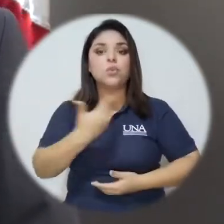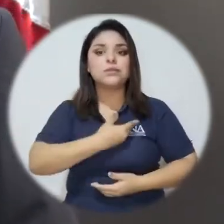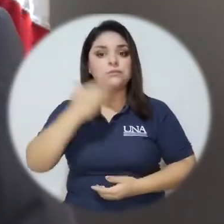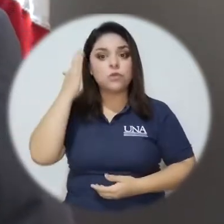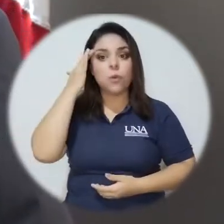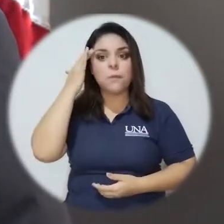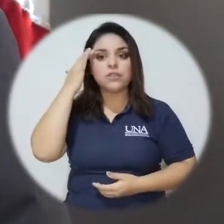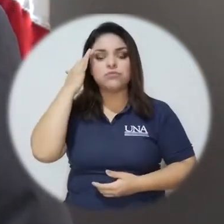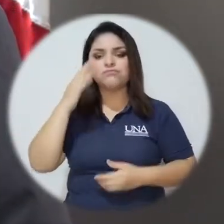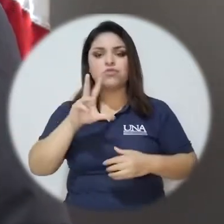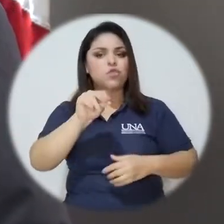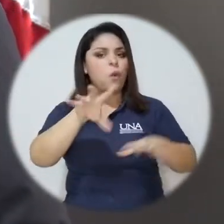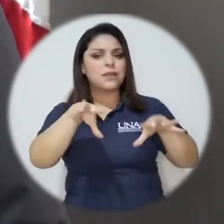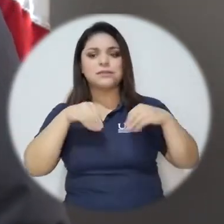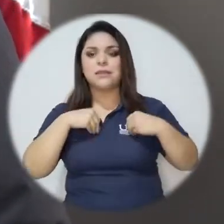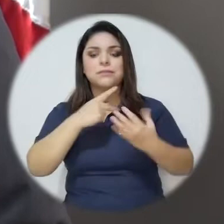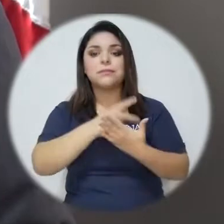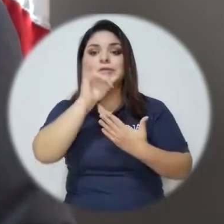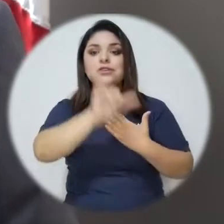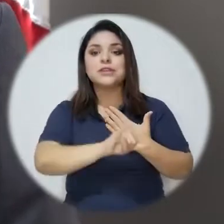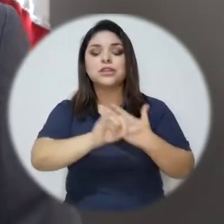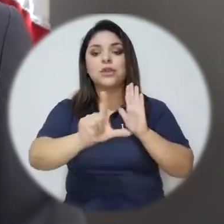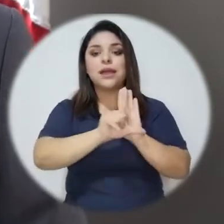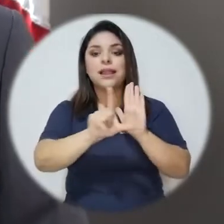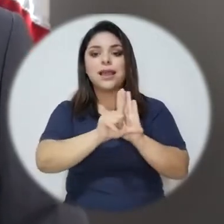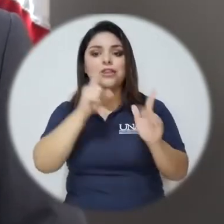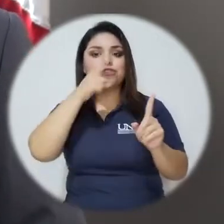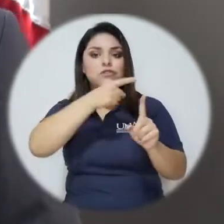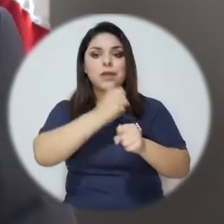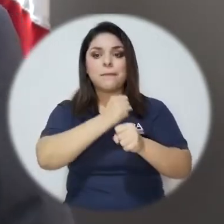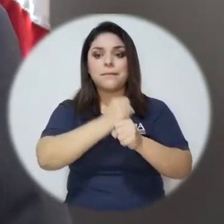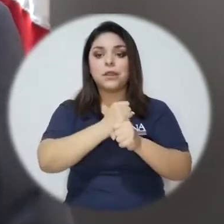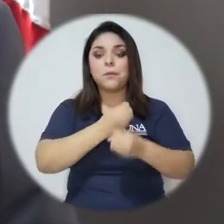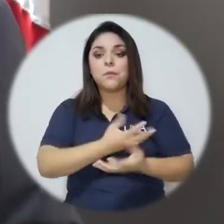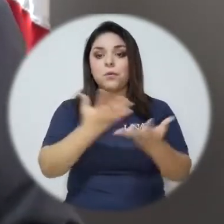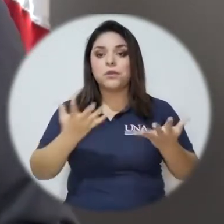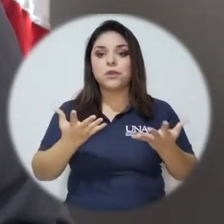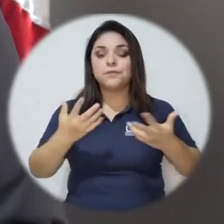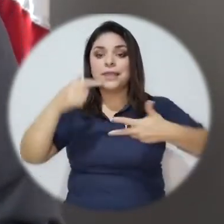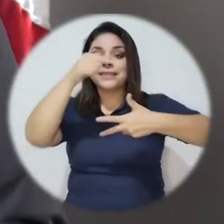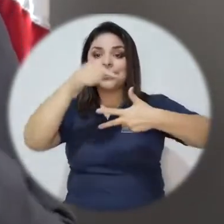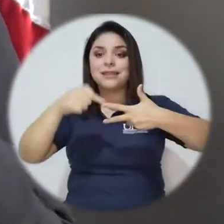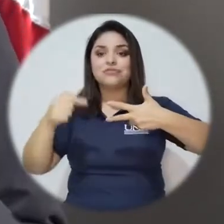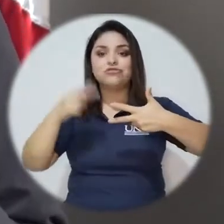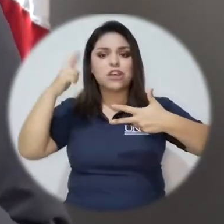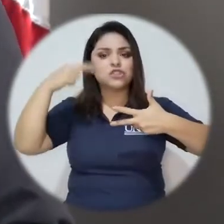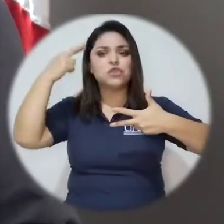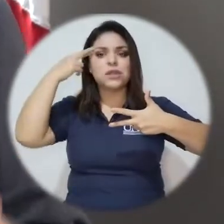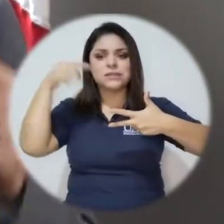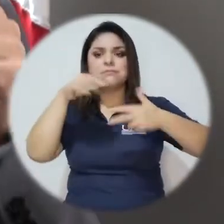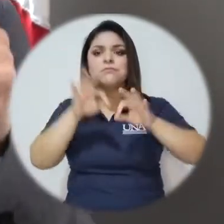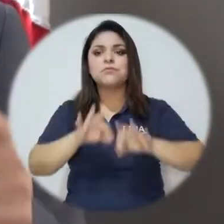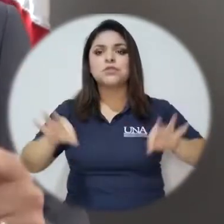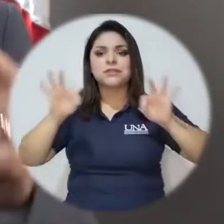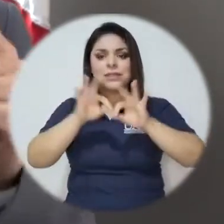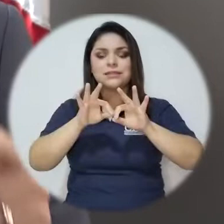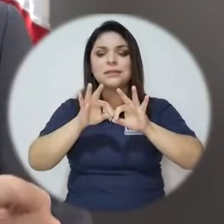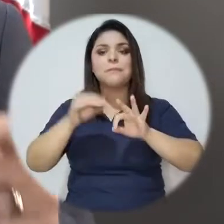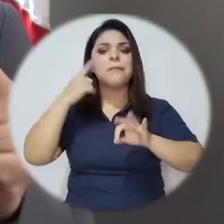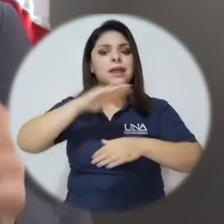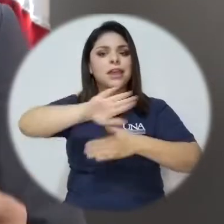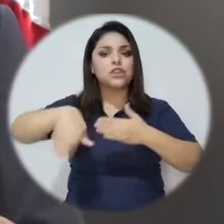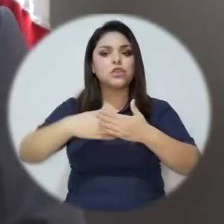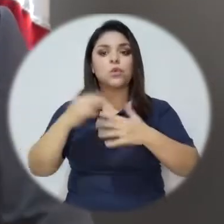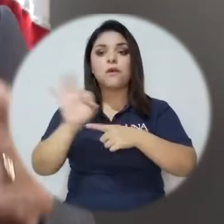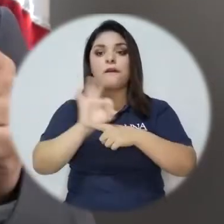preocupaciones y rechazo al proyecto de ley sobre empleo público. Tres razones fundamentales nos asisten para que todas y